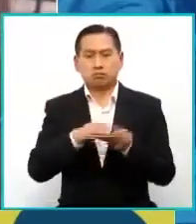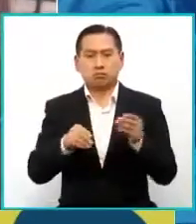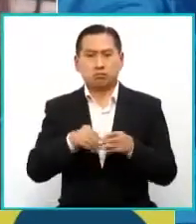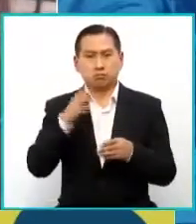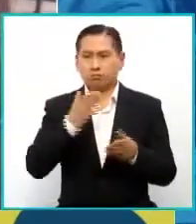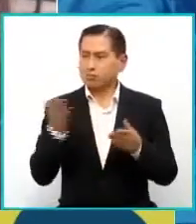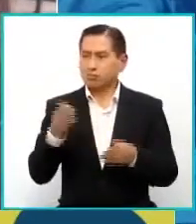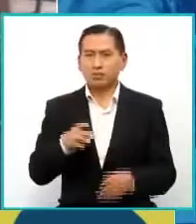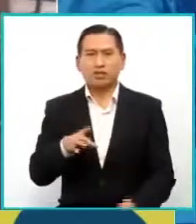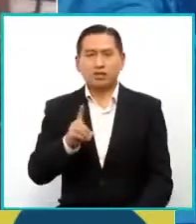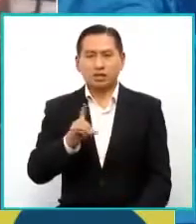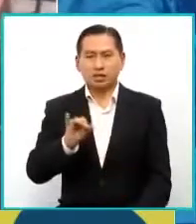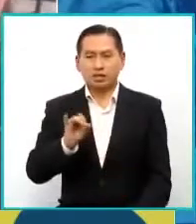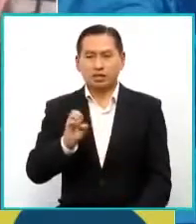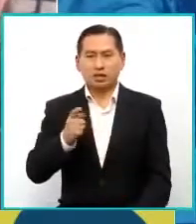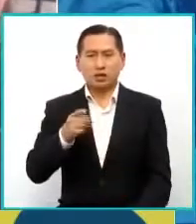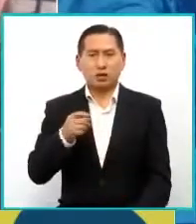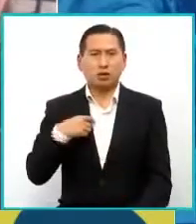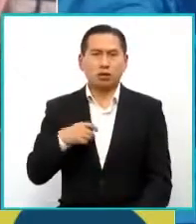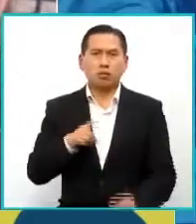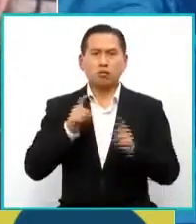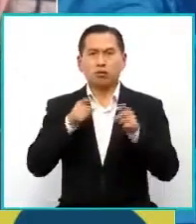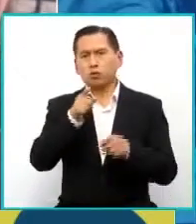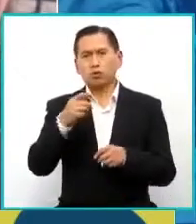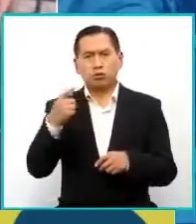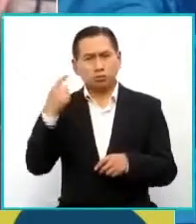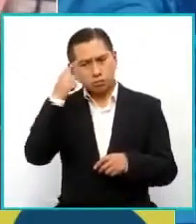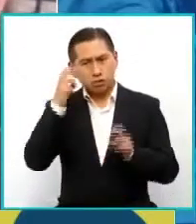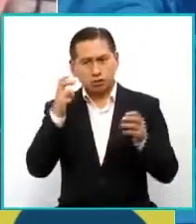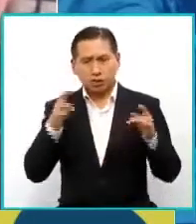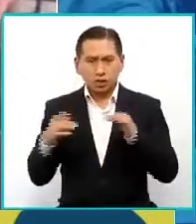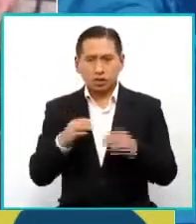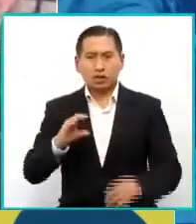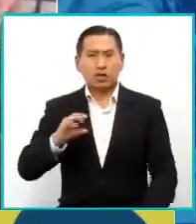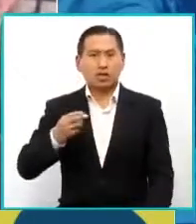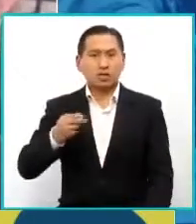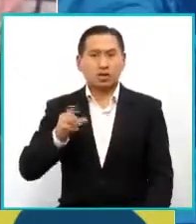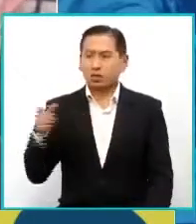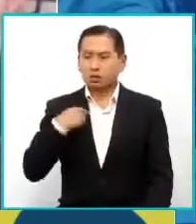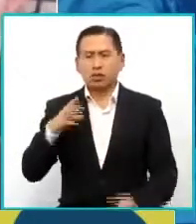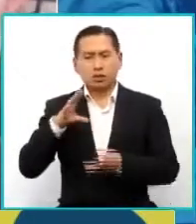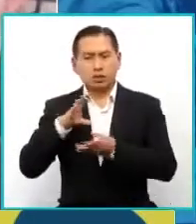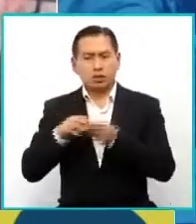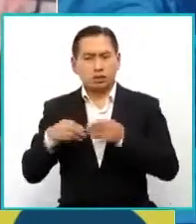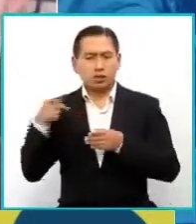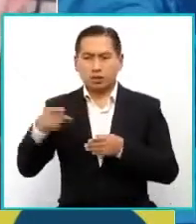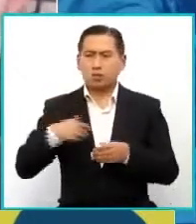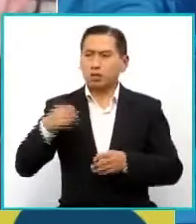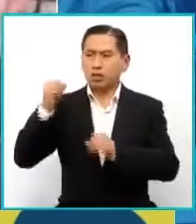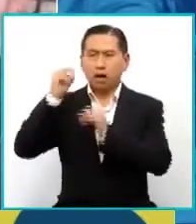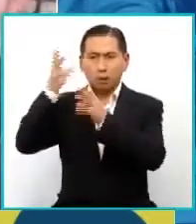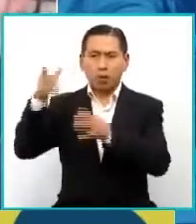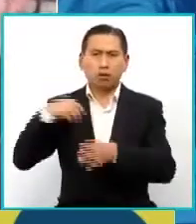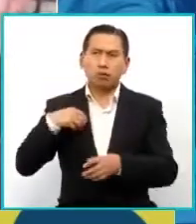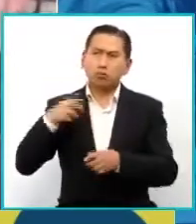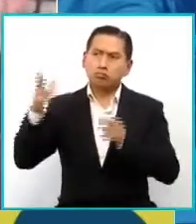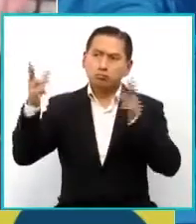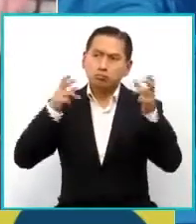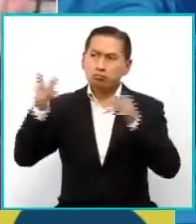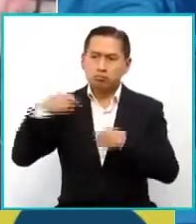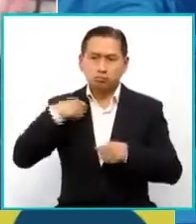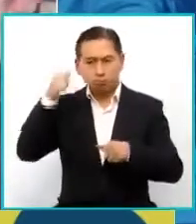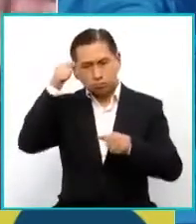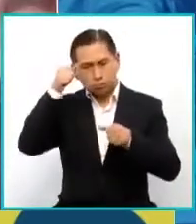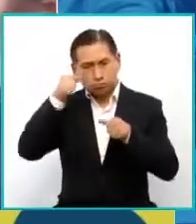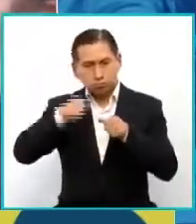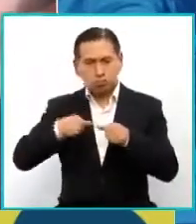Diego Mondaca cuando le preguntábamos ¿Desde dónde te acercas tú a la guerra del Chaco? Y él nos decía desde la historia que me hacía mi abuelo, lo que yo escuchaba, lo que recuerdo y